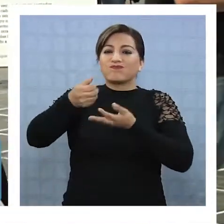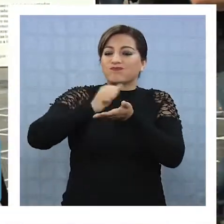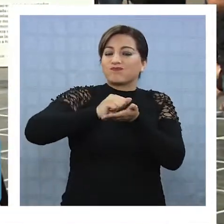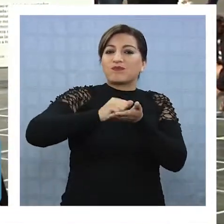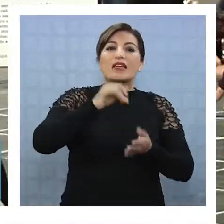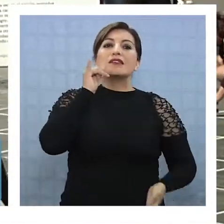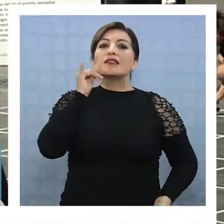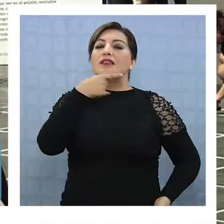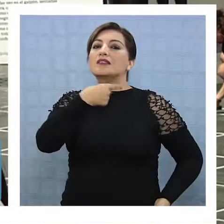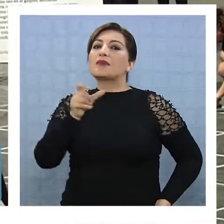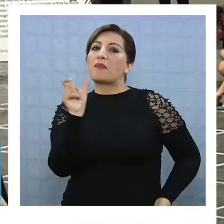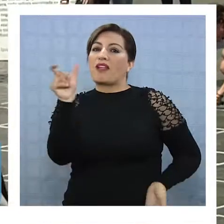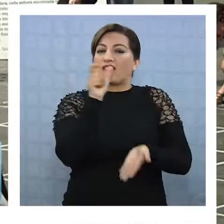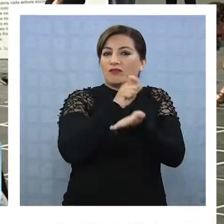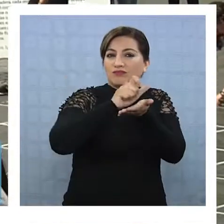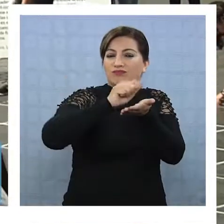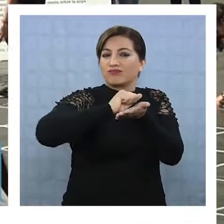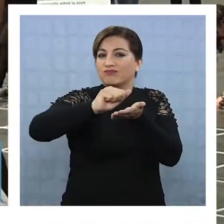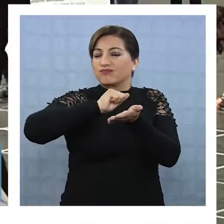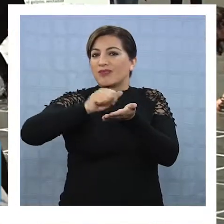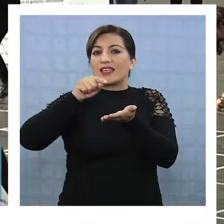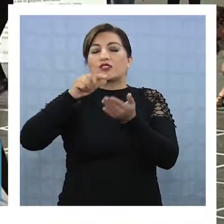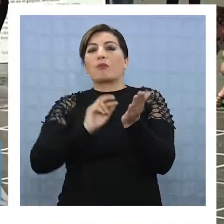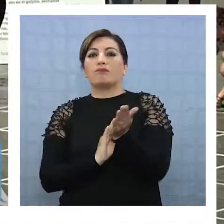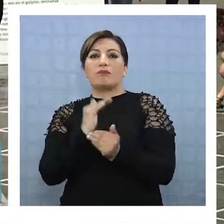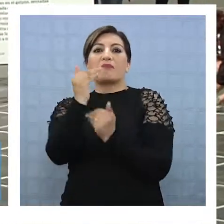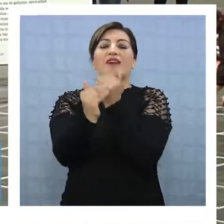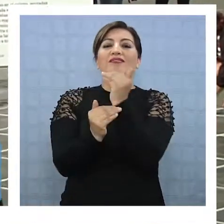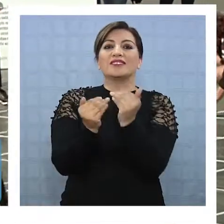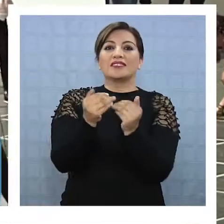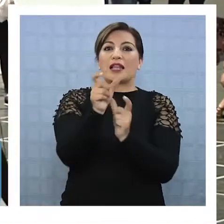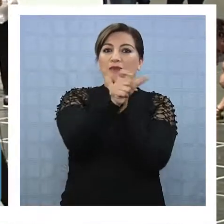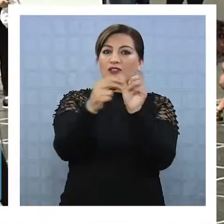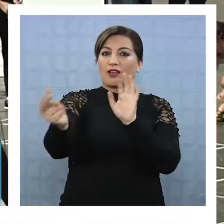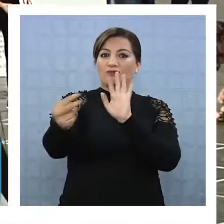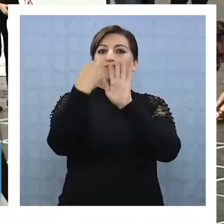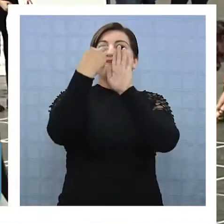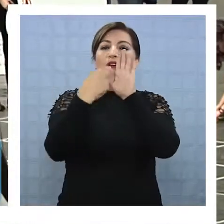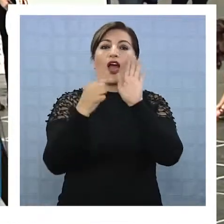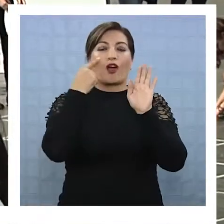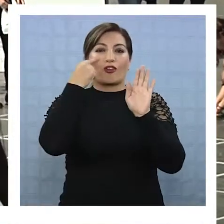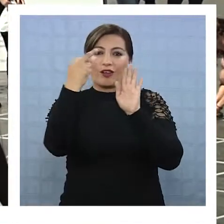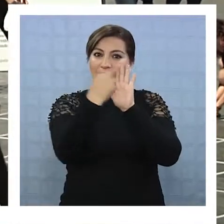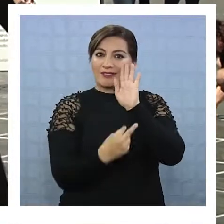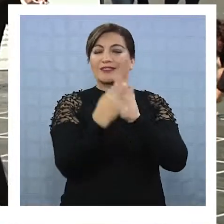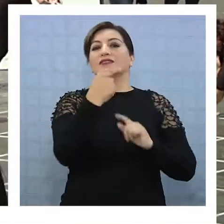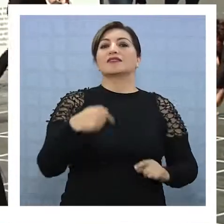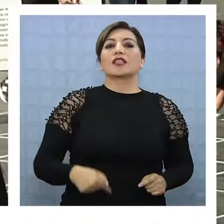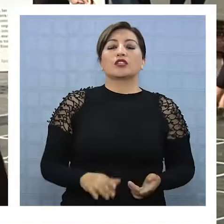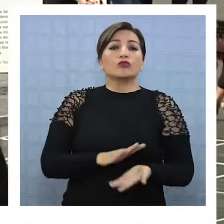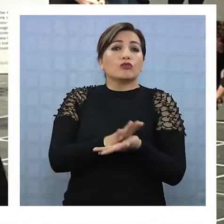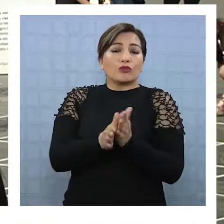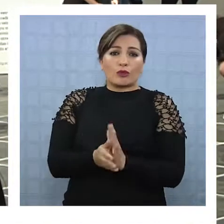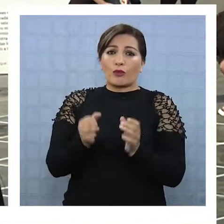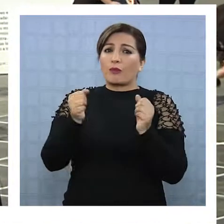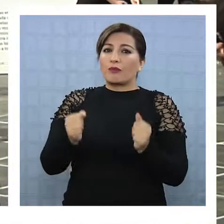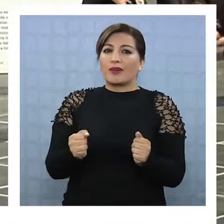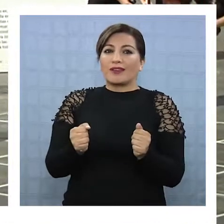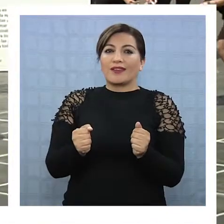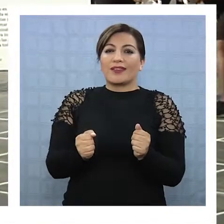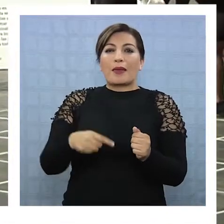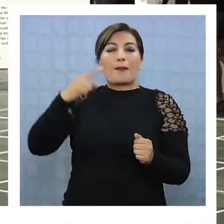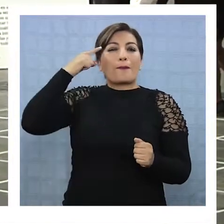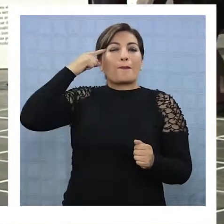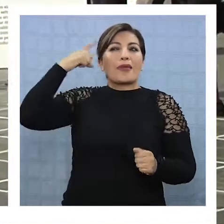quieren expresarse y Quique en Cien Palabras se transformado en esa plataforma de expresión y también en donde todos